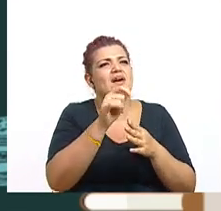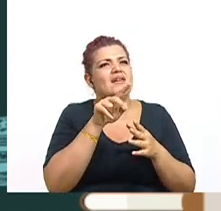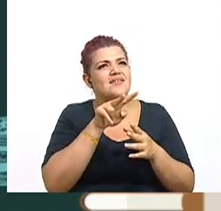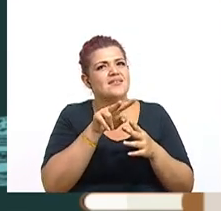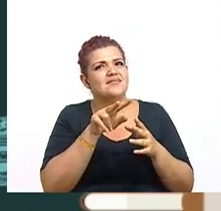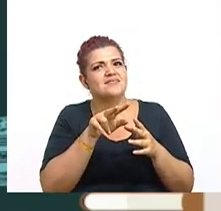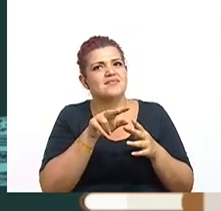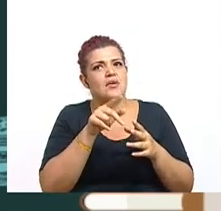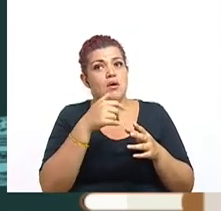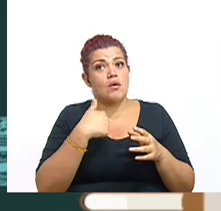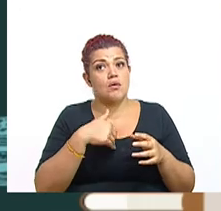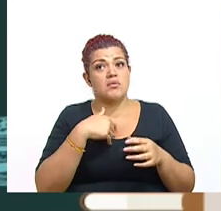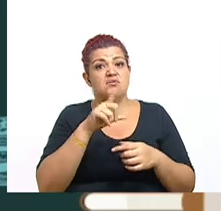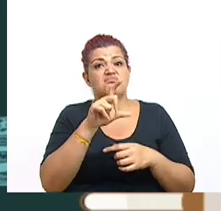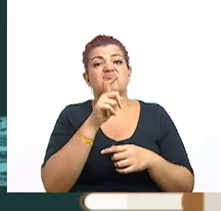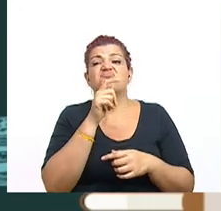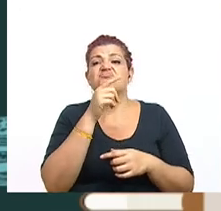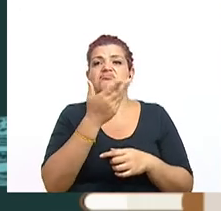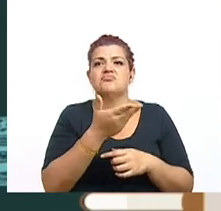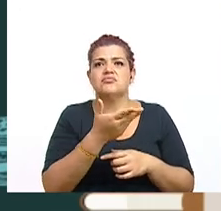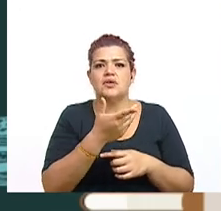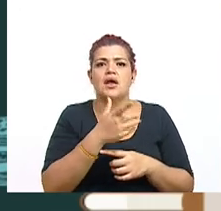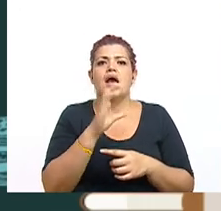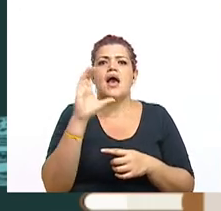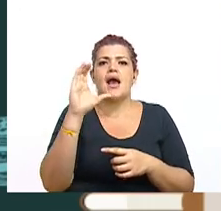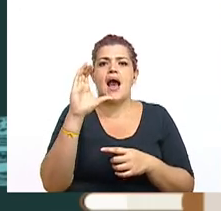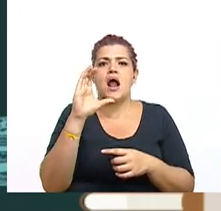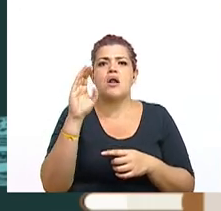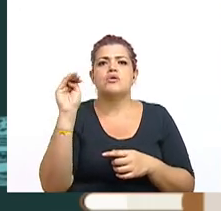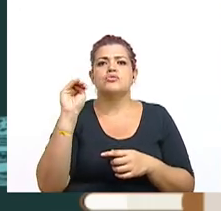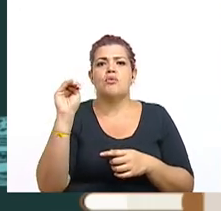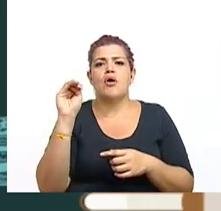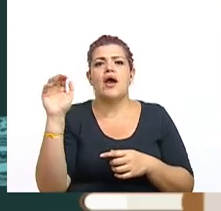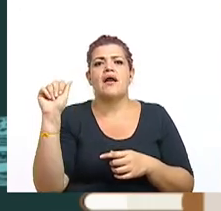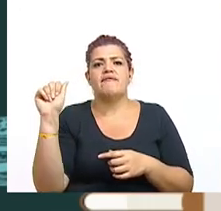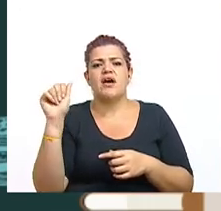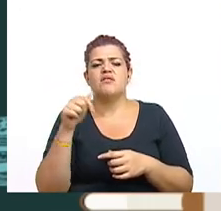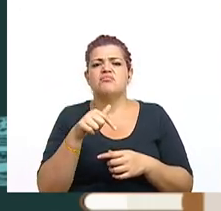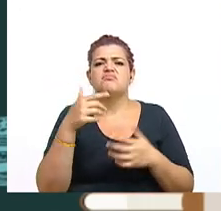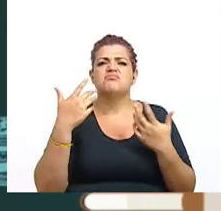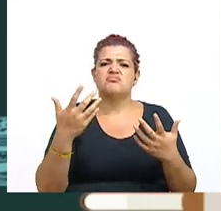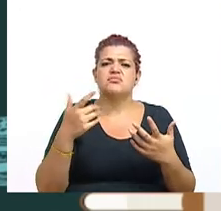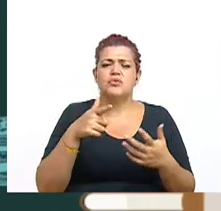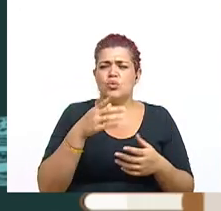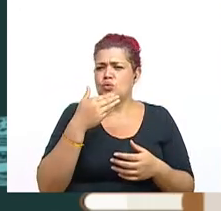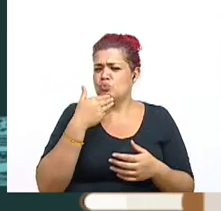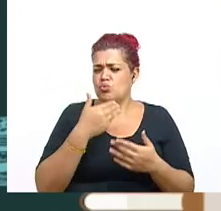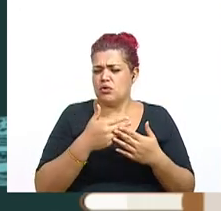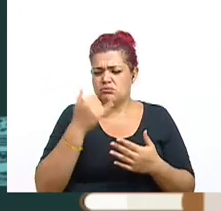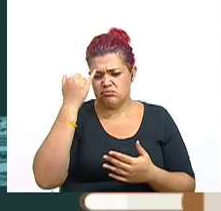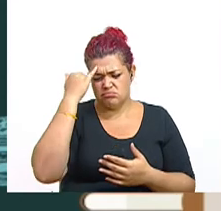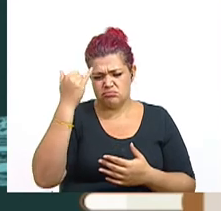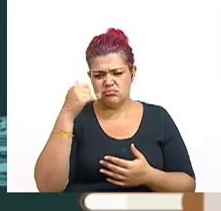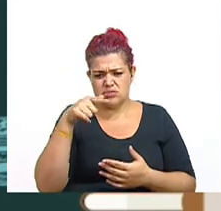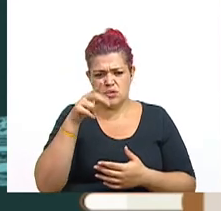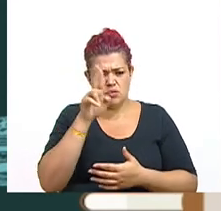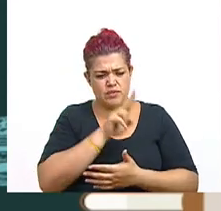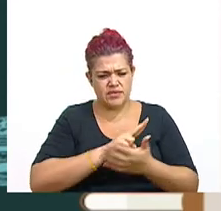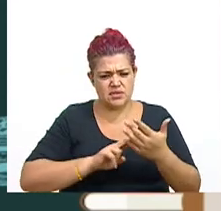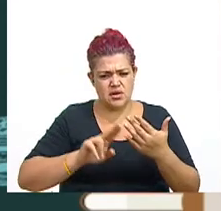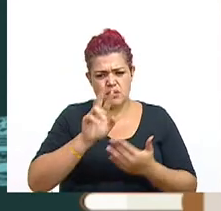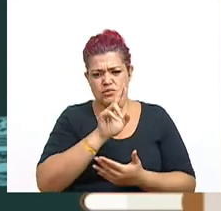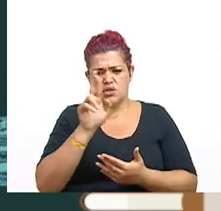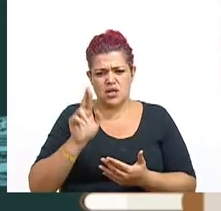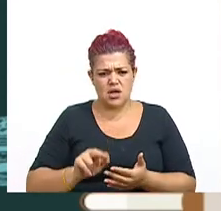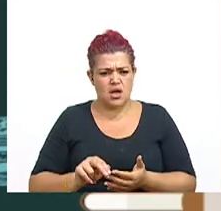Ese señor que ustedes ven ahí es don Carlos Monge Alfaro. Tuvo una genial idea y es que la Universidad de Costa Rica